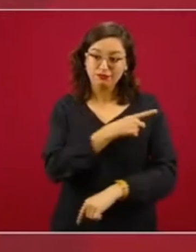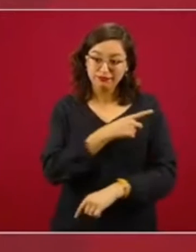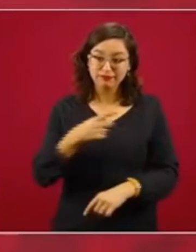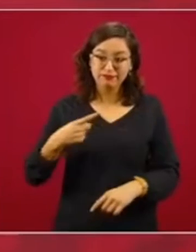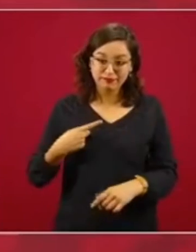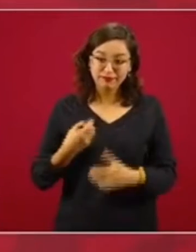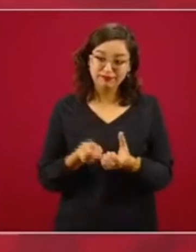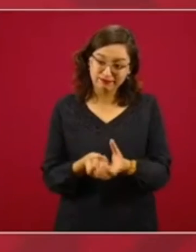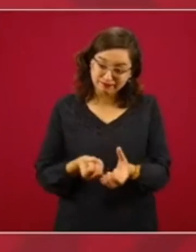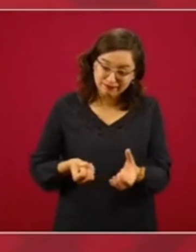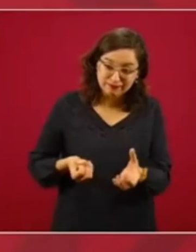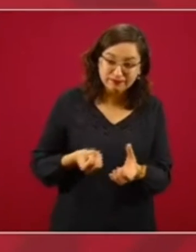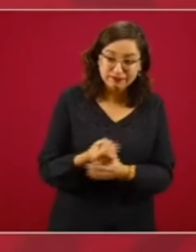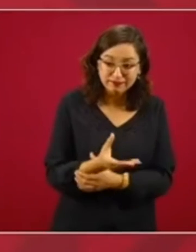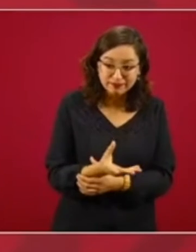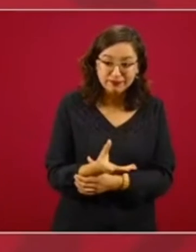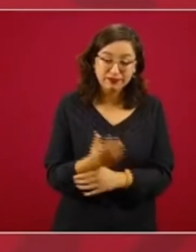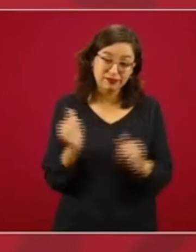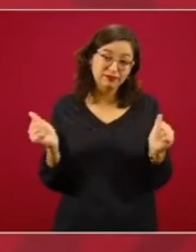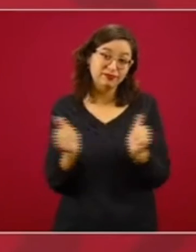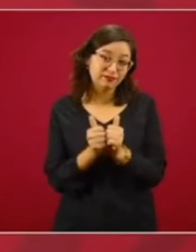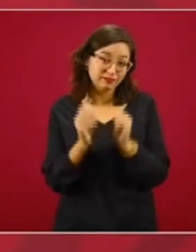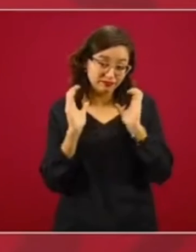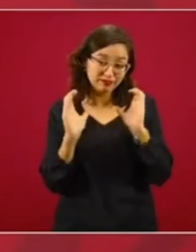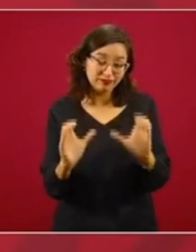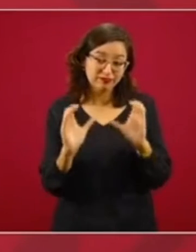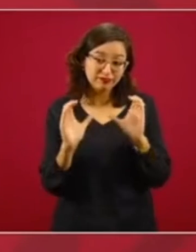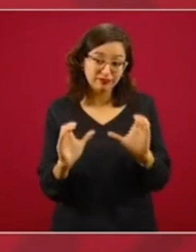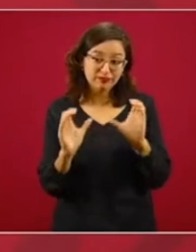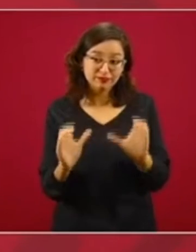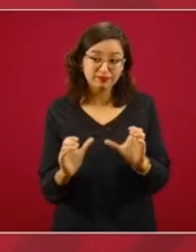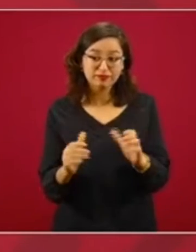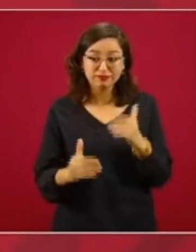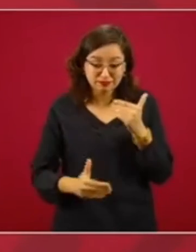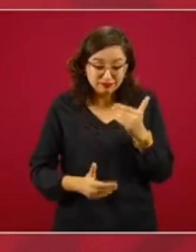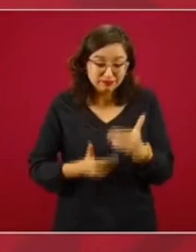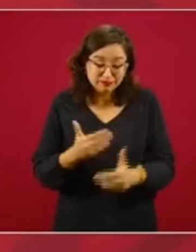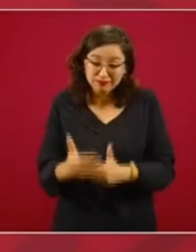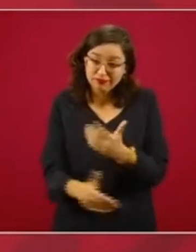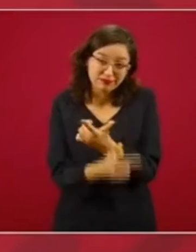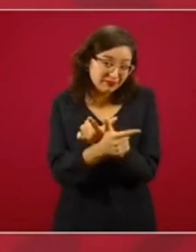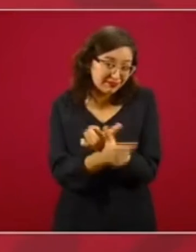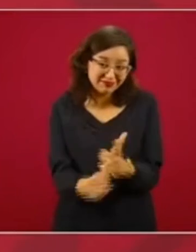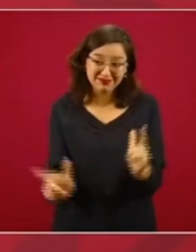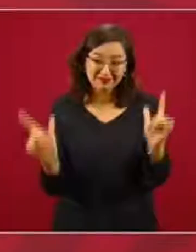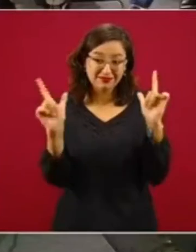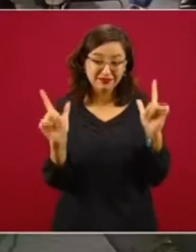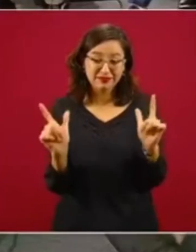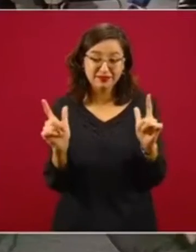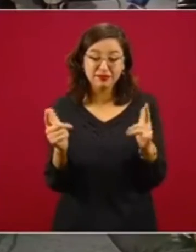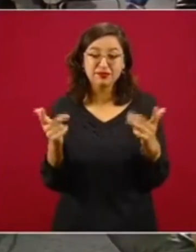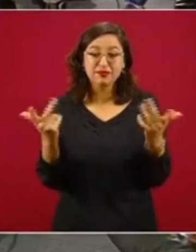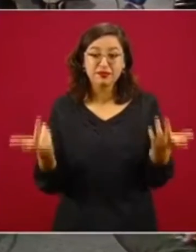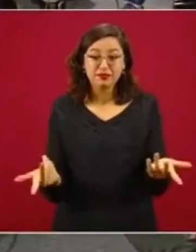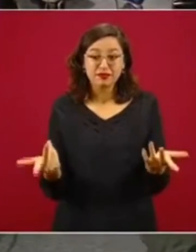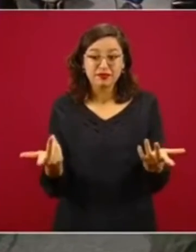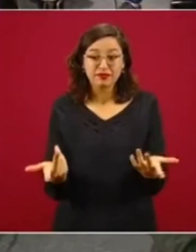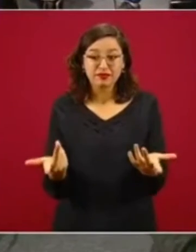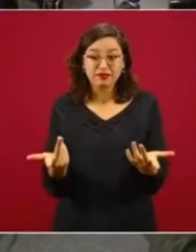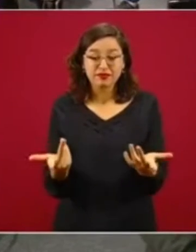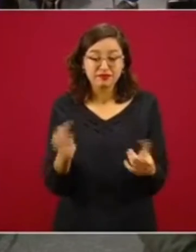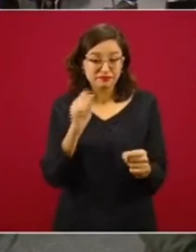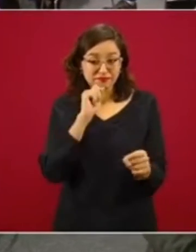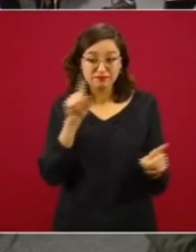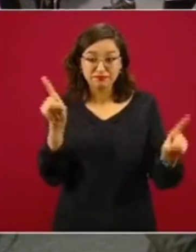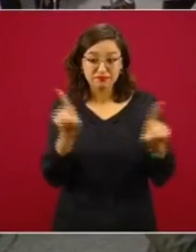poco a poco, con cuidado, ejercer nuestra libertad y desde luego siendo respetuosos